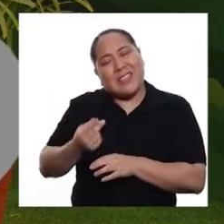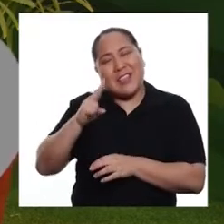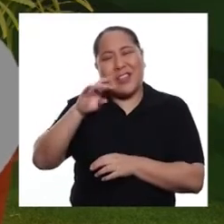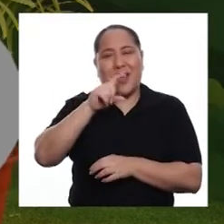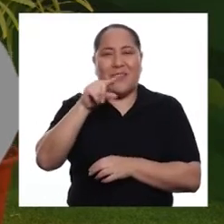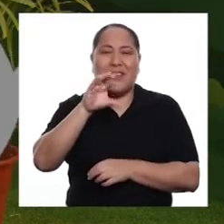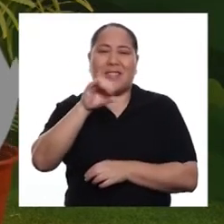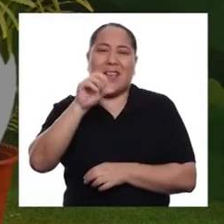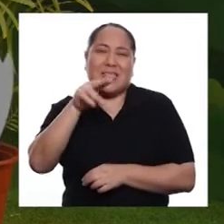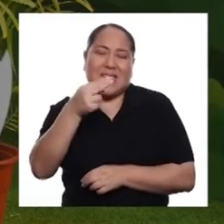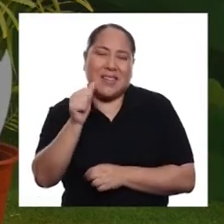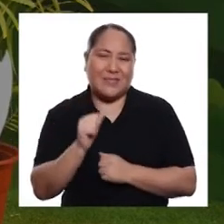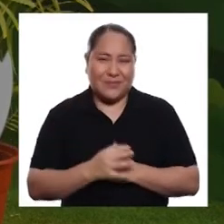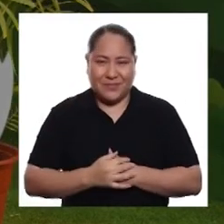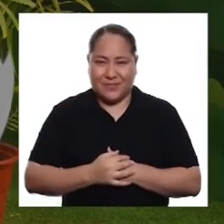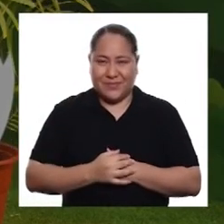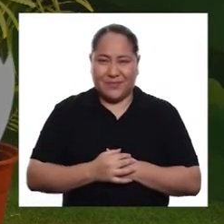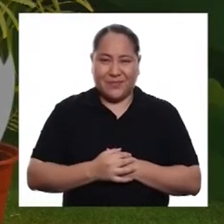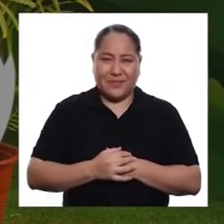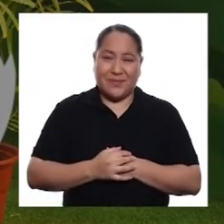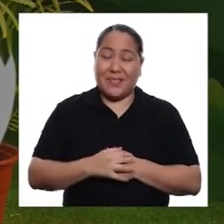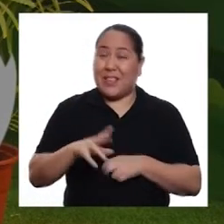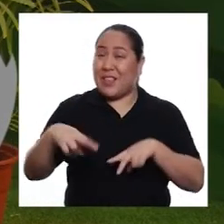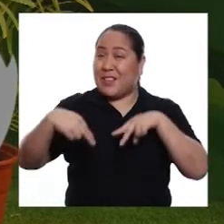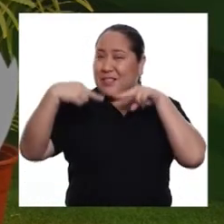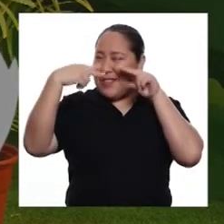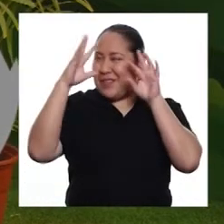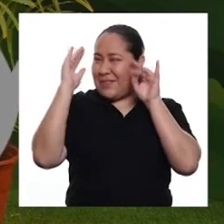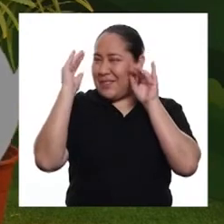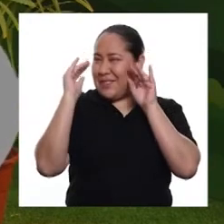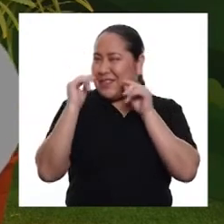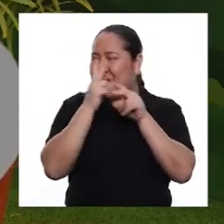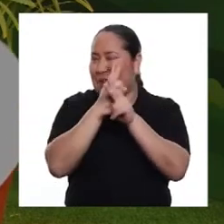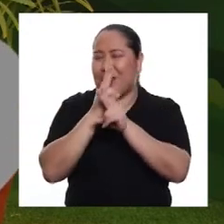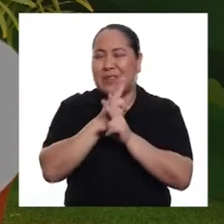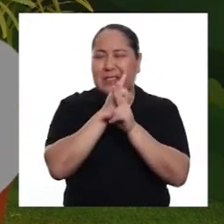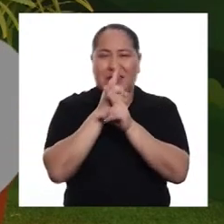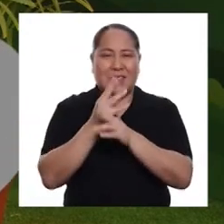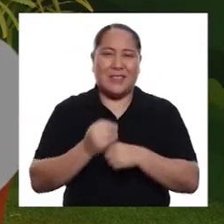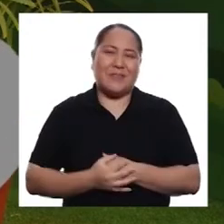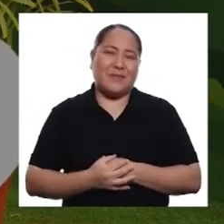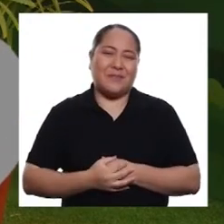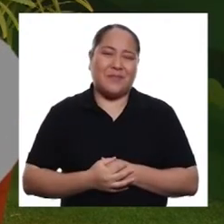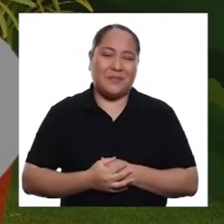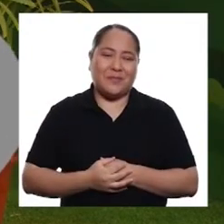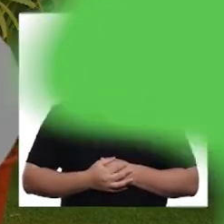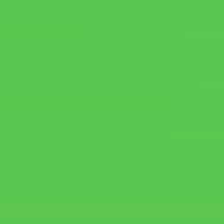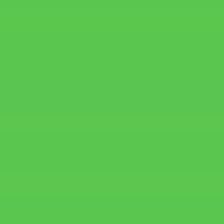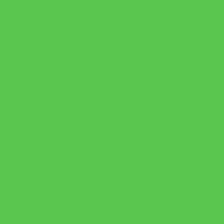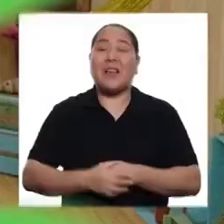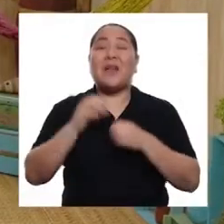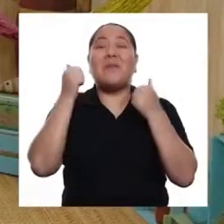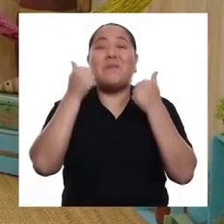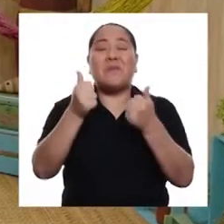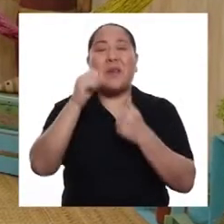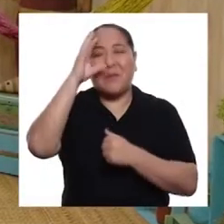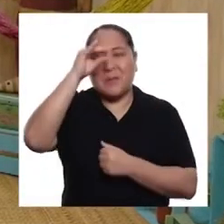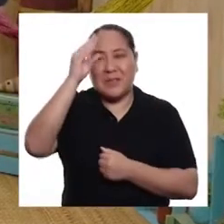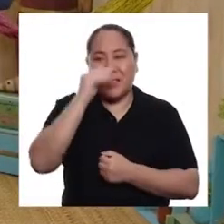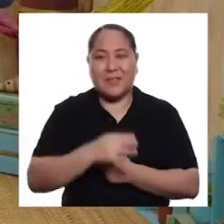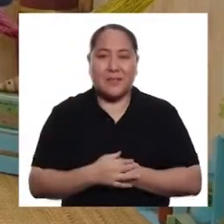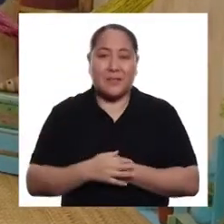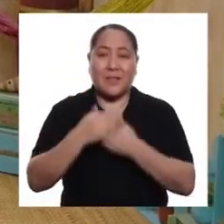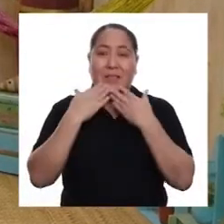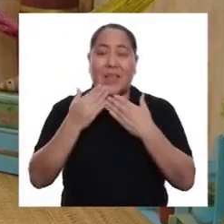de las palabras con la señora Vizcacha! ¡Nos vemos! ¡Cuídense mucho! ¡Muy